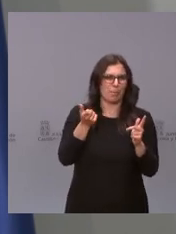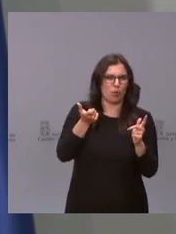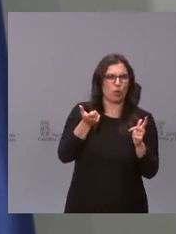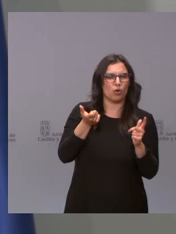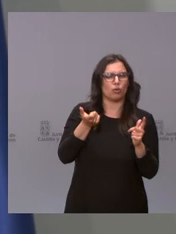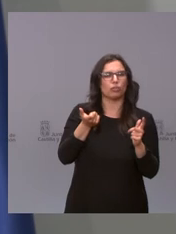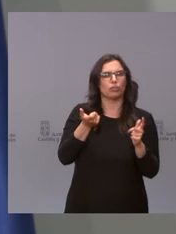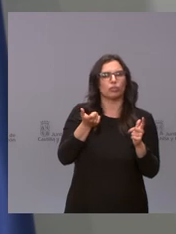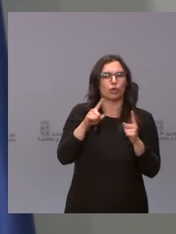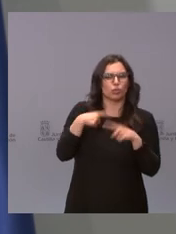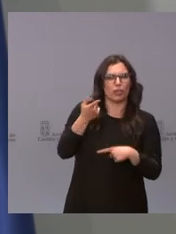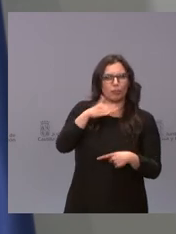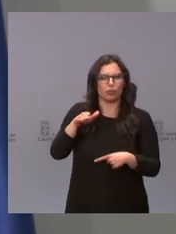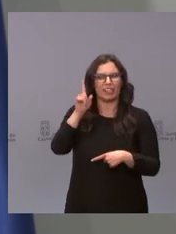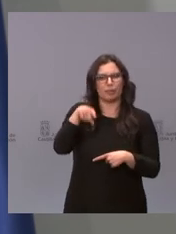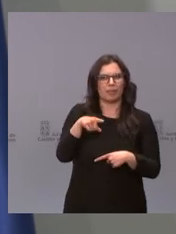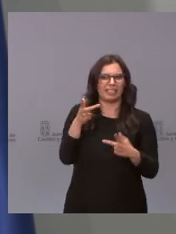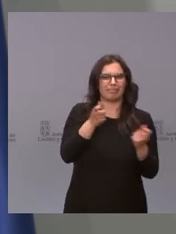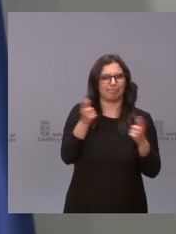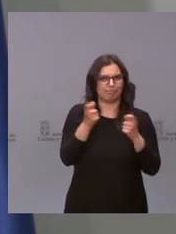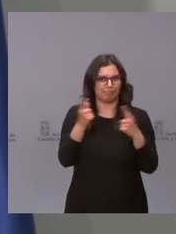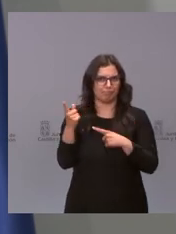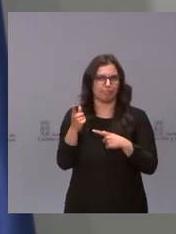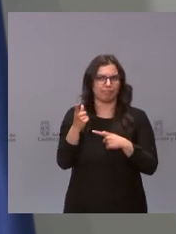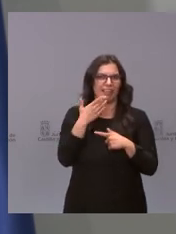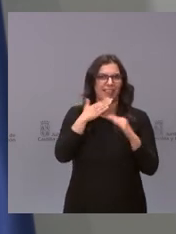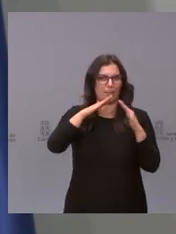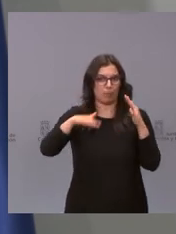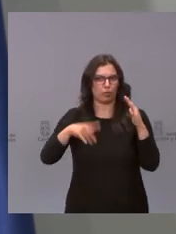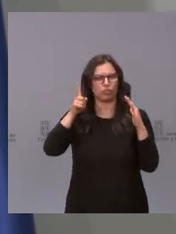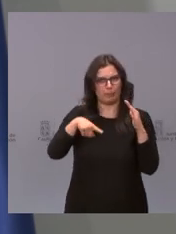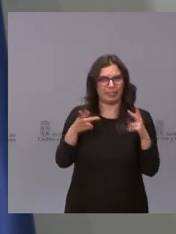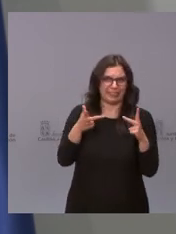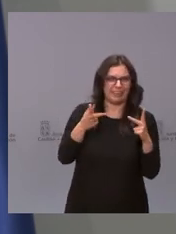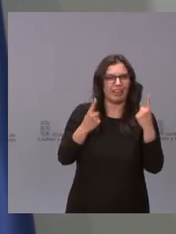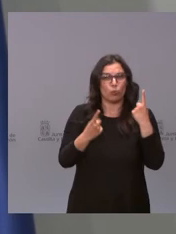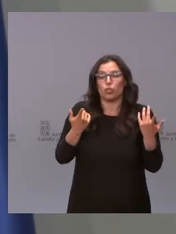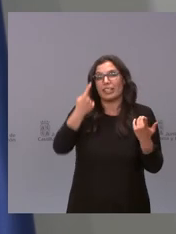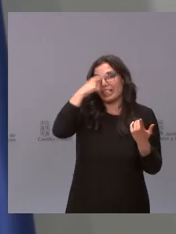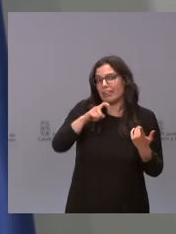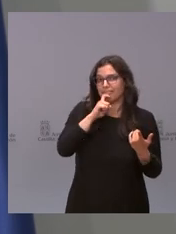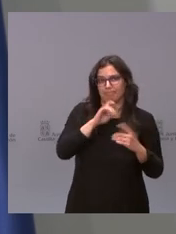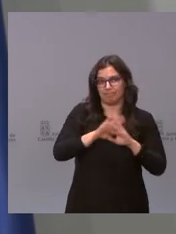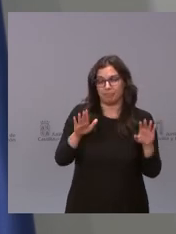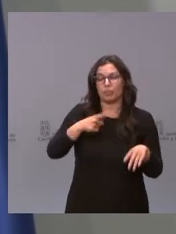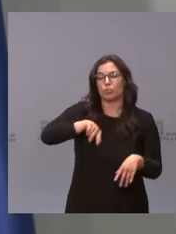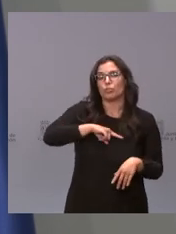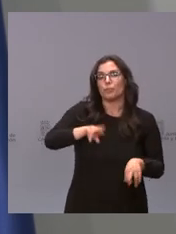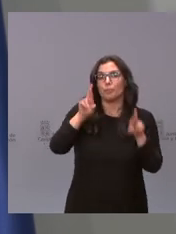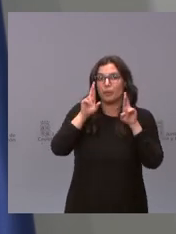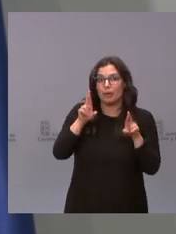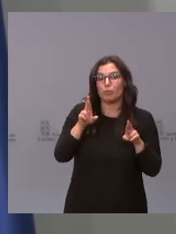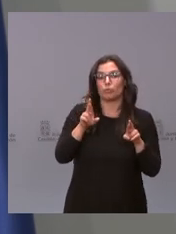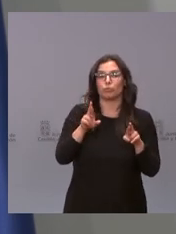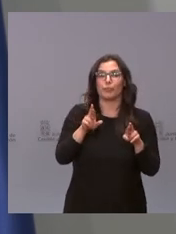mortalidad y necesidad de ingresos en poblaciones con edades inferiores con lo cual es difícil nosotros sí que esperamos que esto nos permita